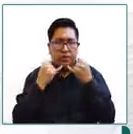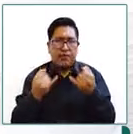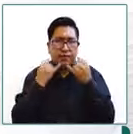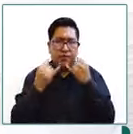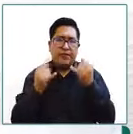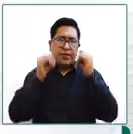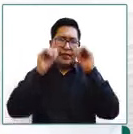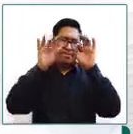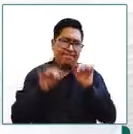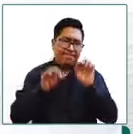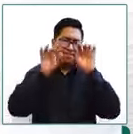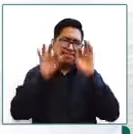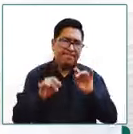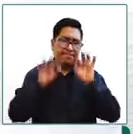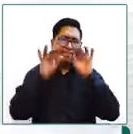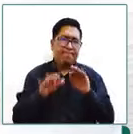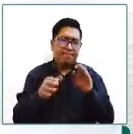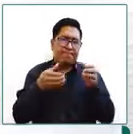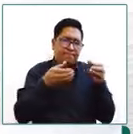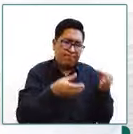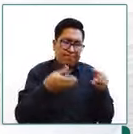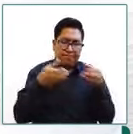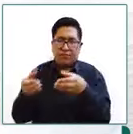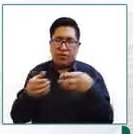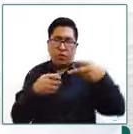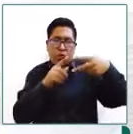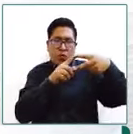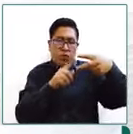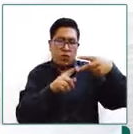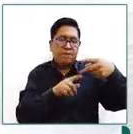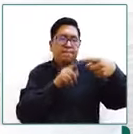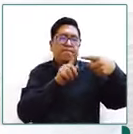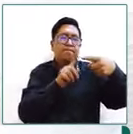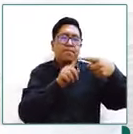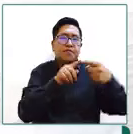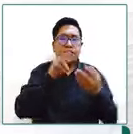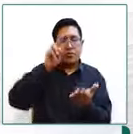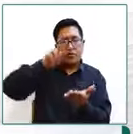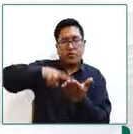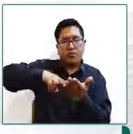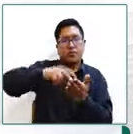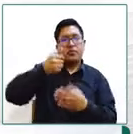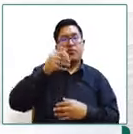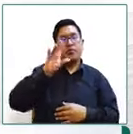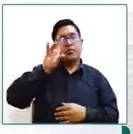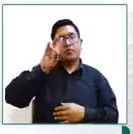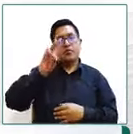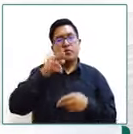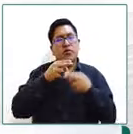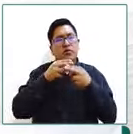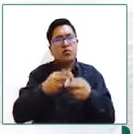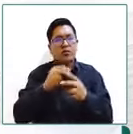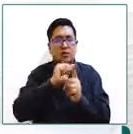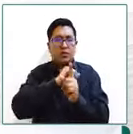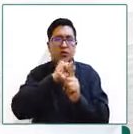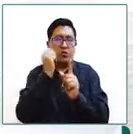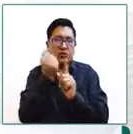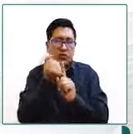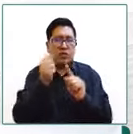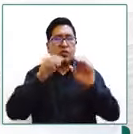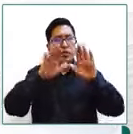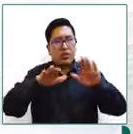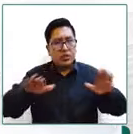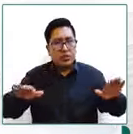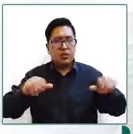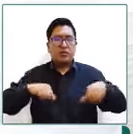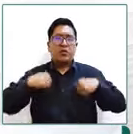se han hecho se han emitido básicamente dos informes una que data del 2017 que se denomina situación de las niñas niños